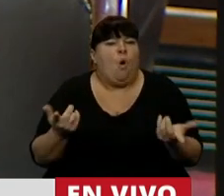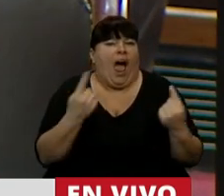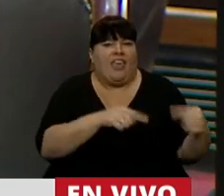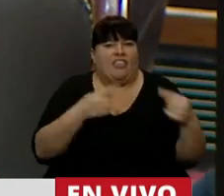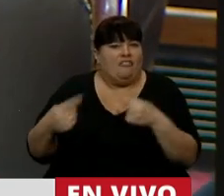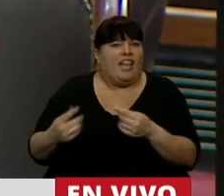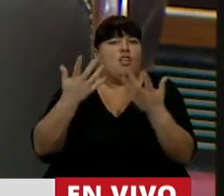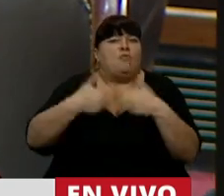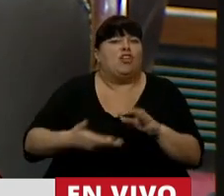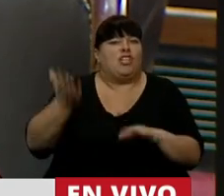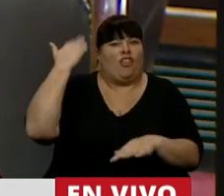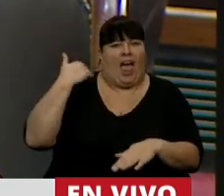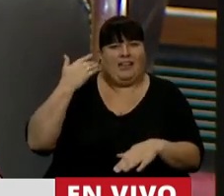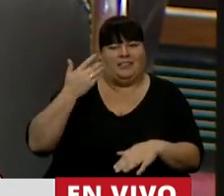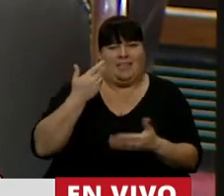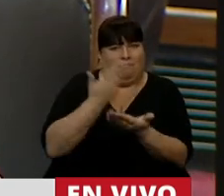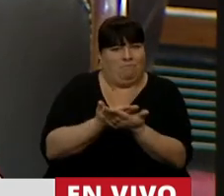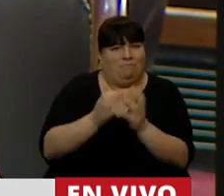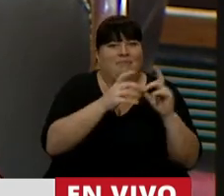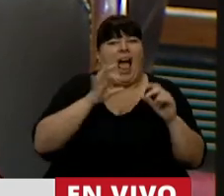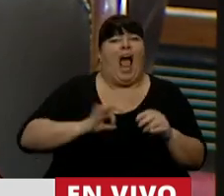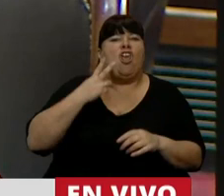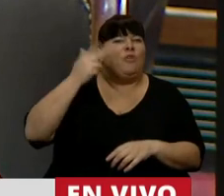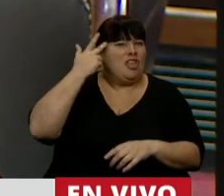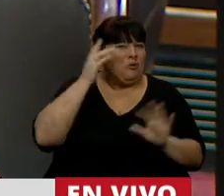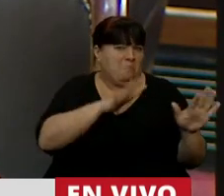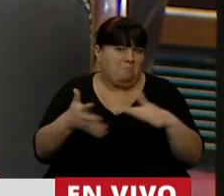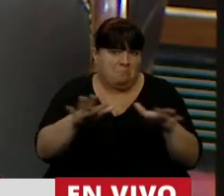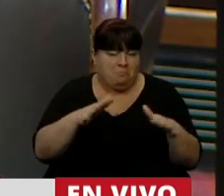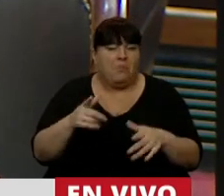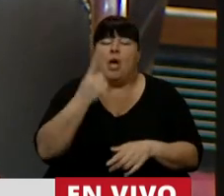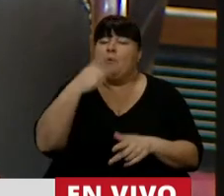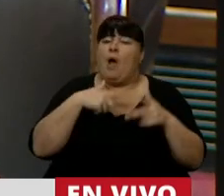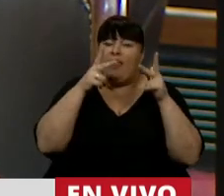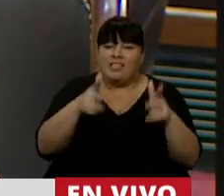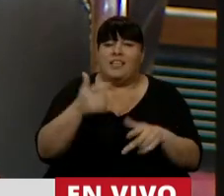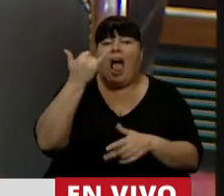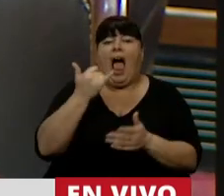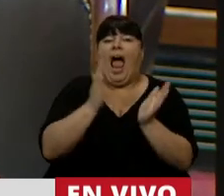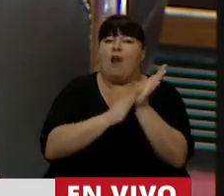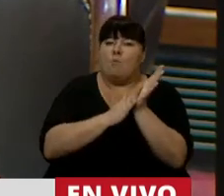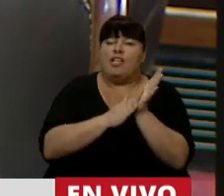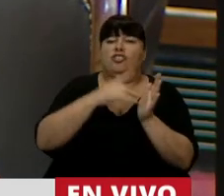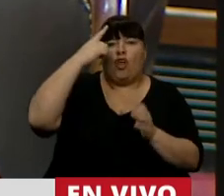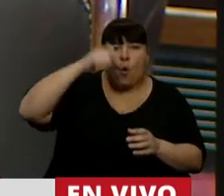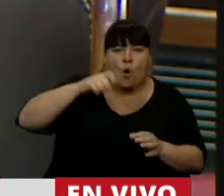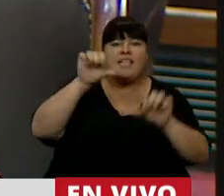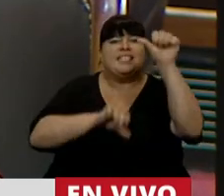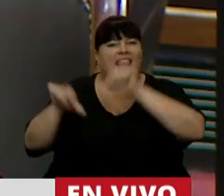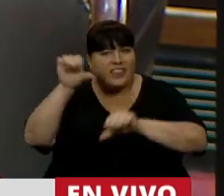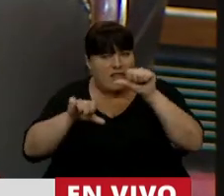diferencias con el proyecto enviado y tratado en el 18. Lo primero que hay que decir es que existen argumentos jurídicos y